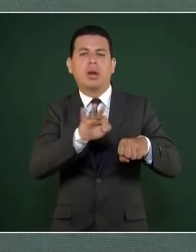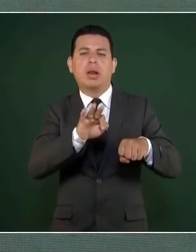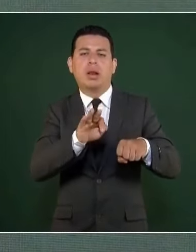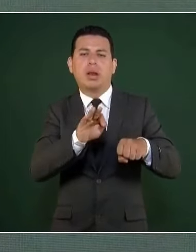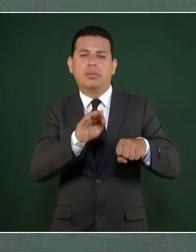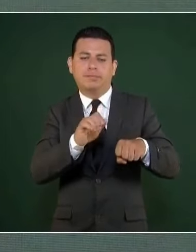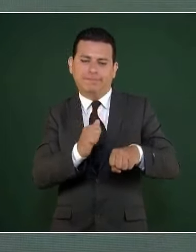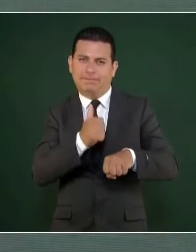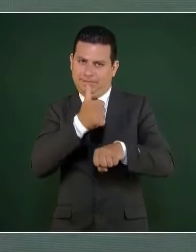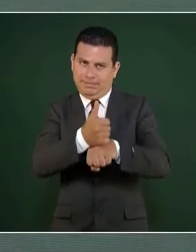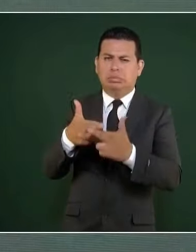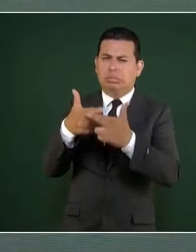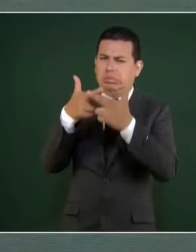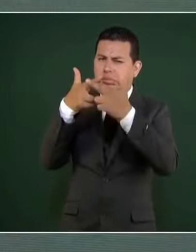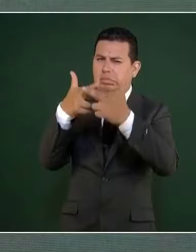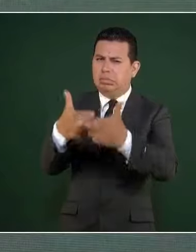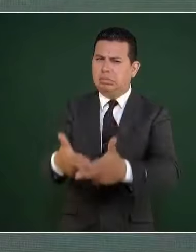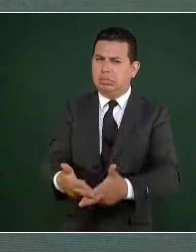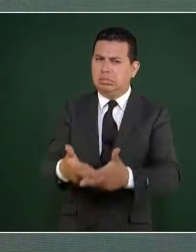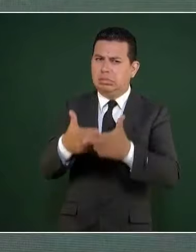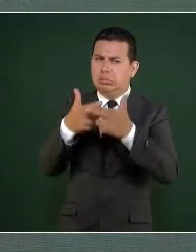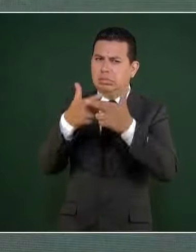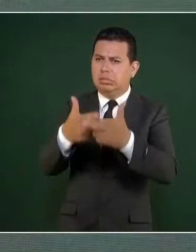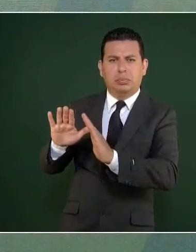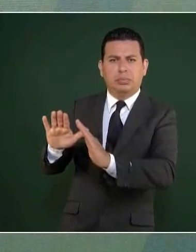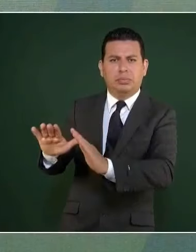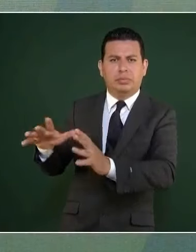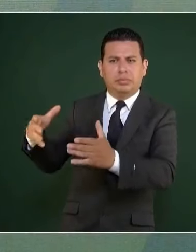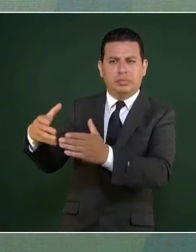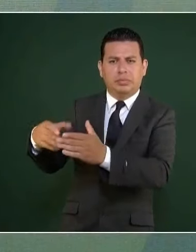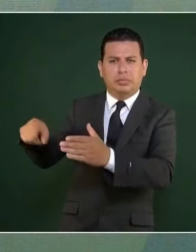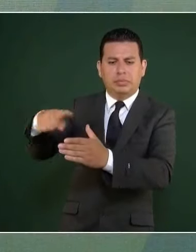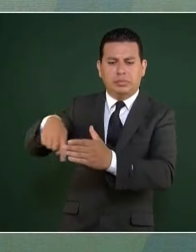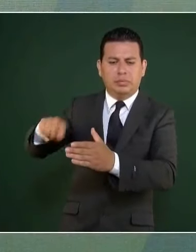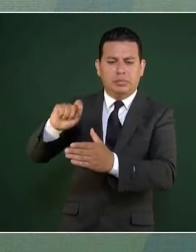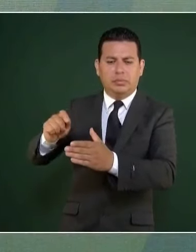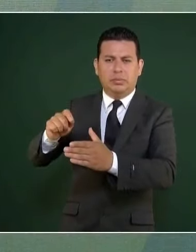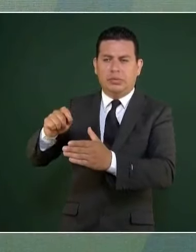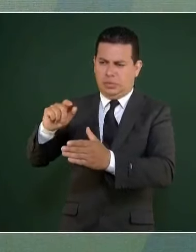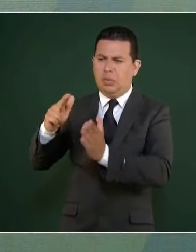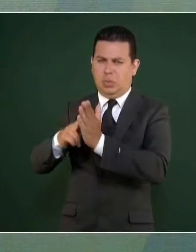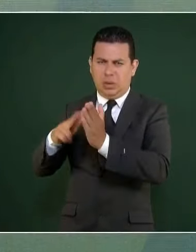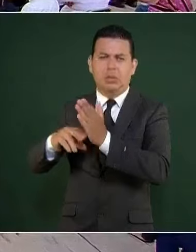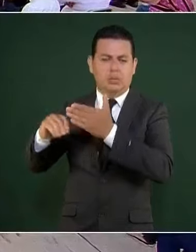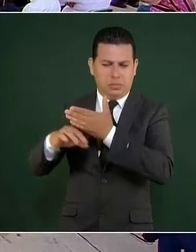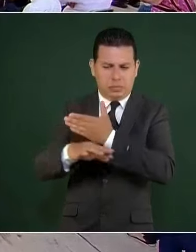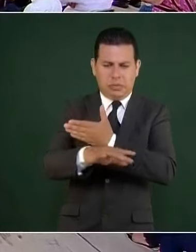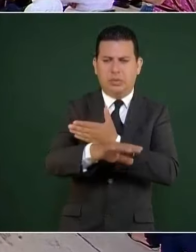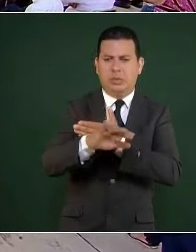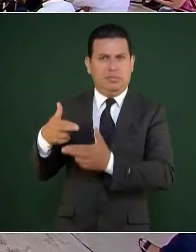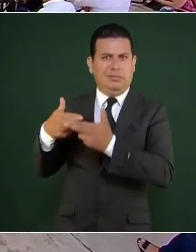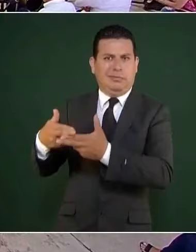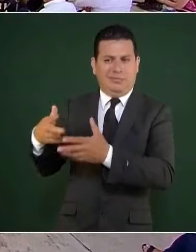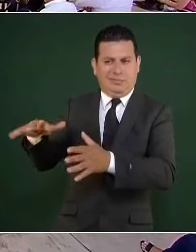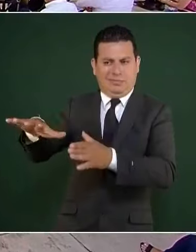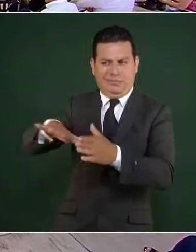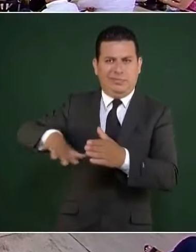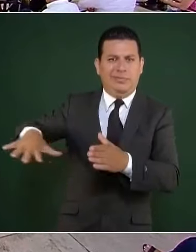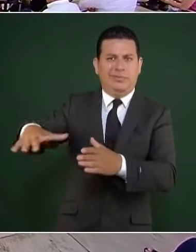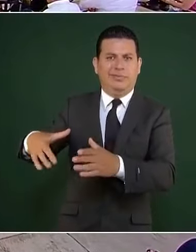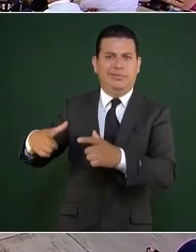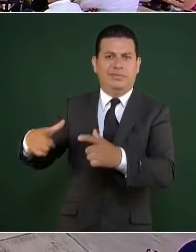Era impresionante el agua que no tiene la población. Si usted va a Huatulco y va a las colonias y